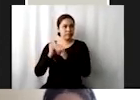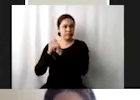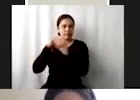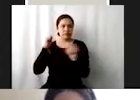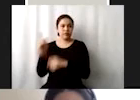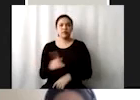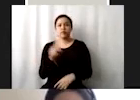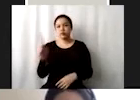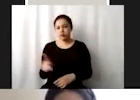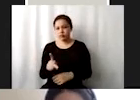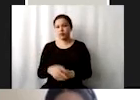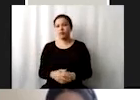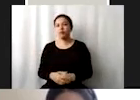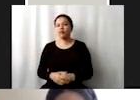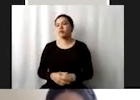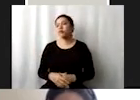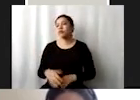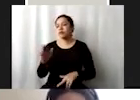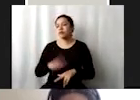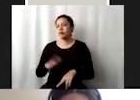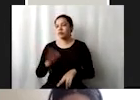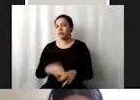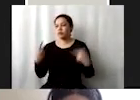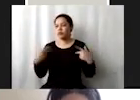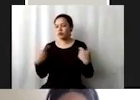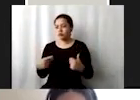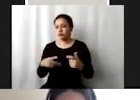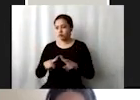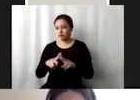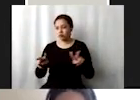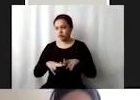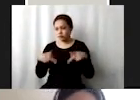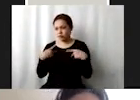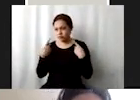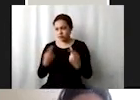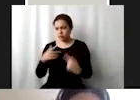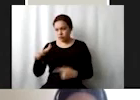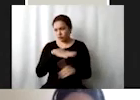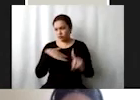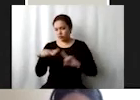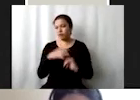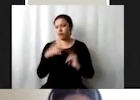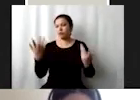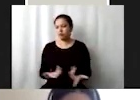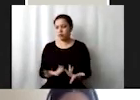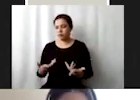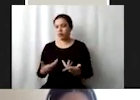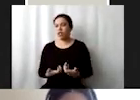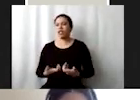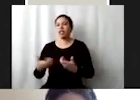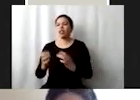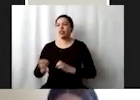sobre todo para aquellas personas en situación de vulnerabilidad una urbanización inclusiva y sostenible